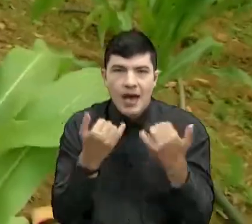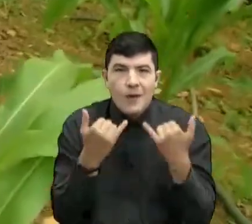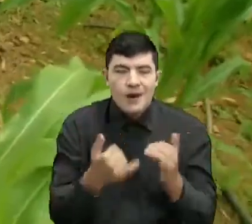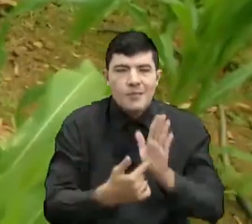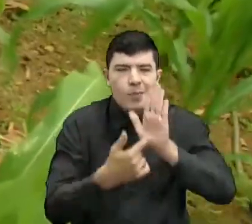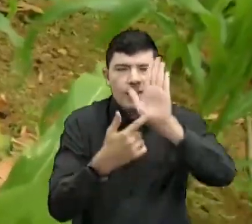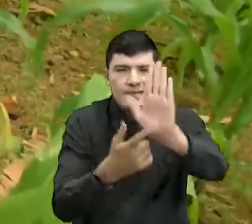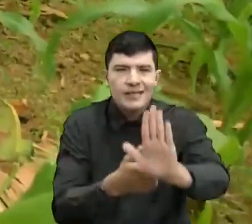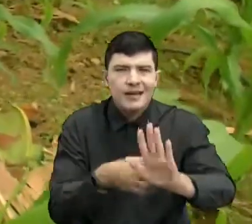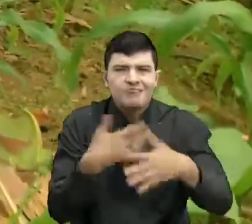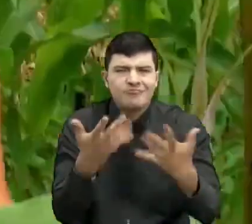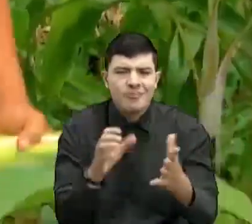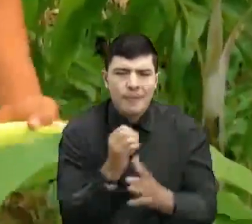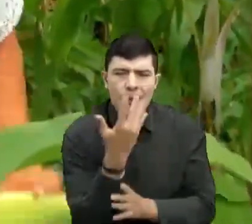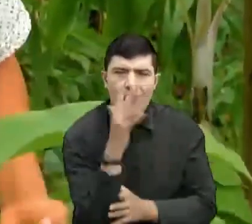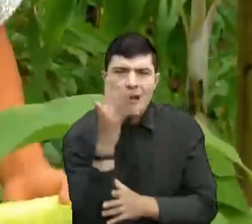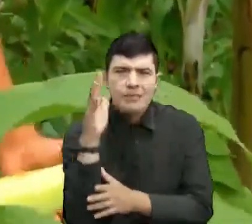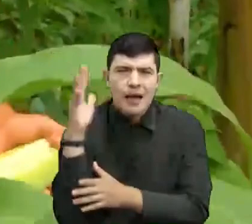maíz.